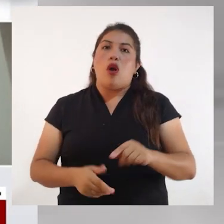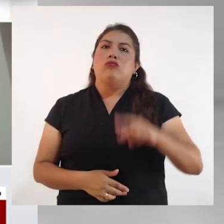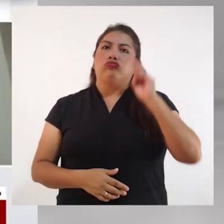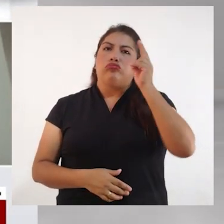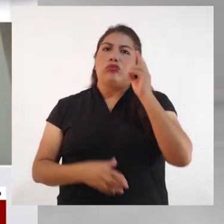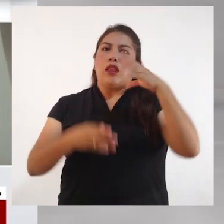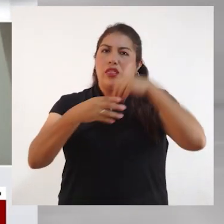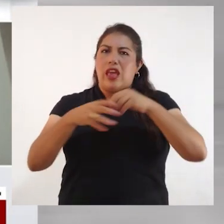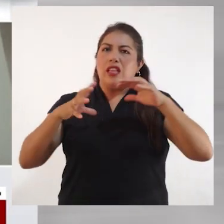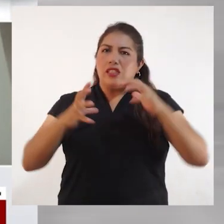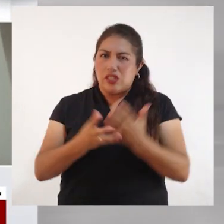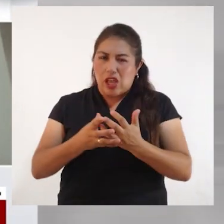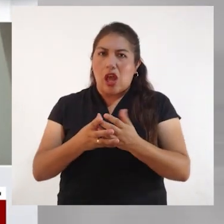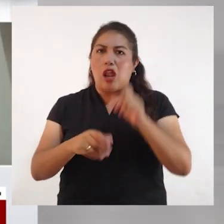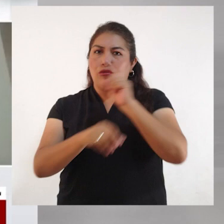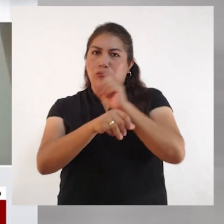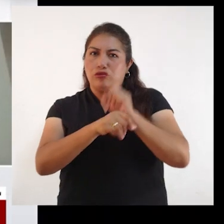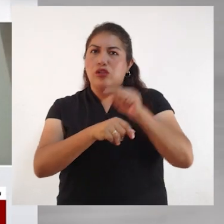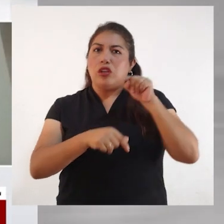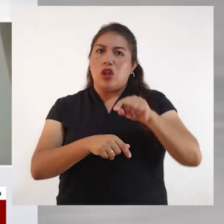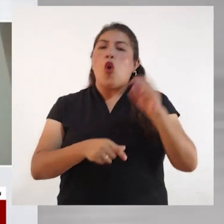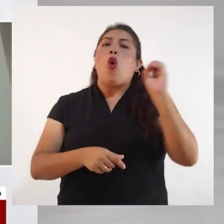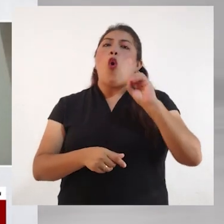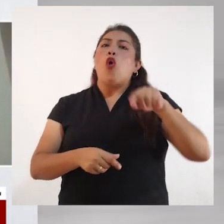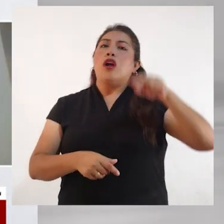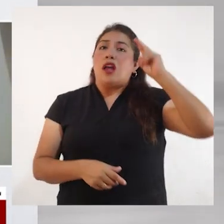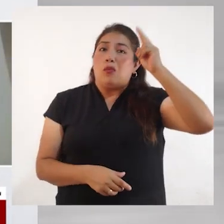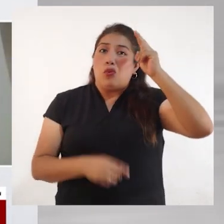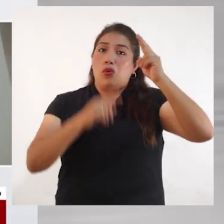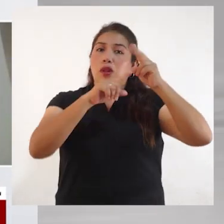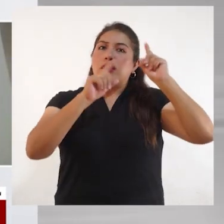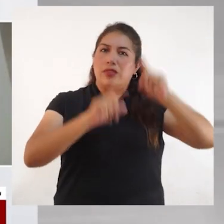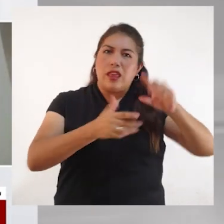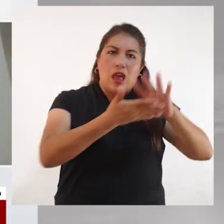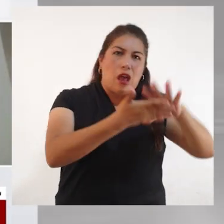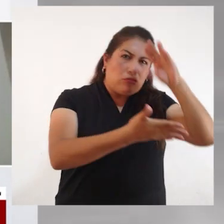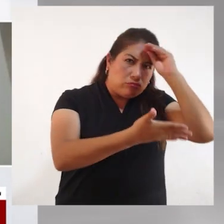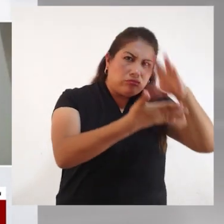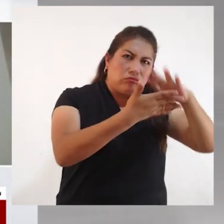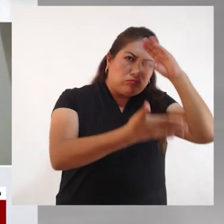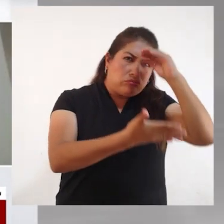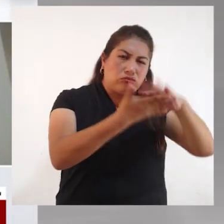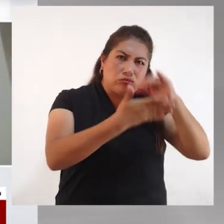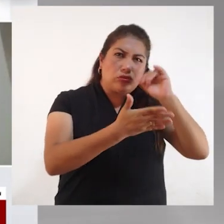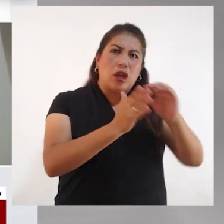¿O nos referimos a que ese mismo profesor debe estar capacitado para atender a ese niño especial?